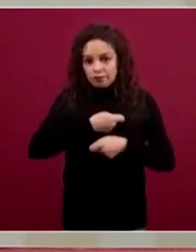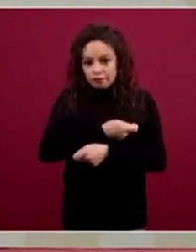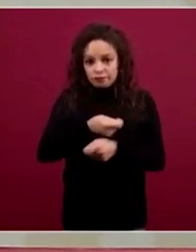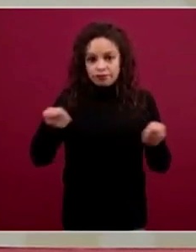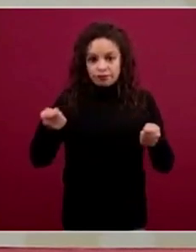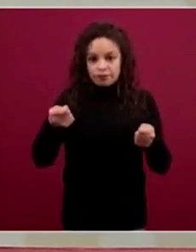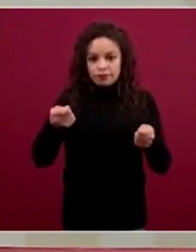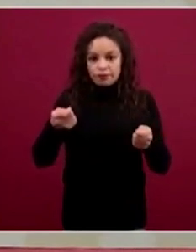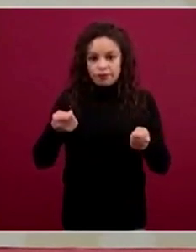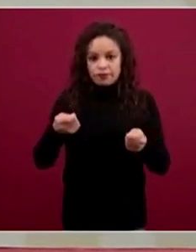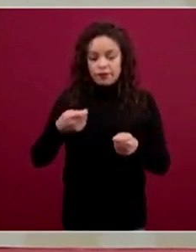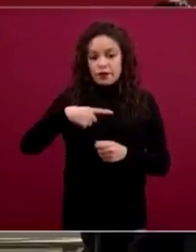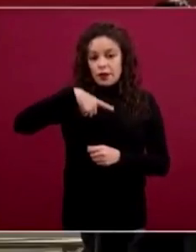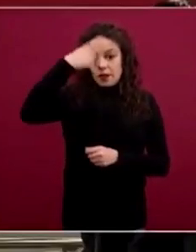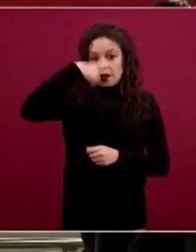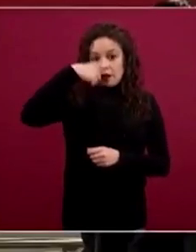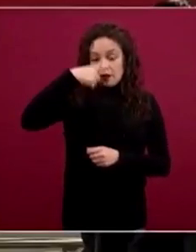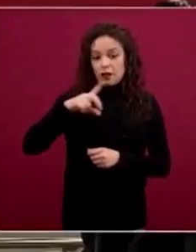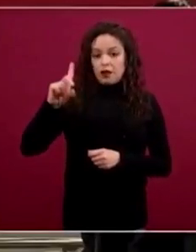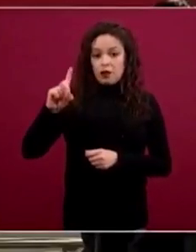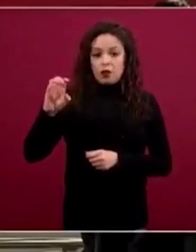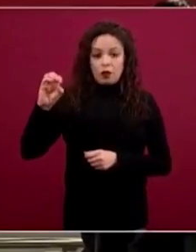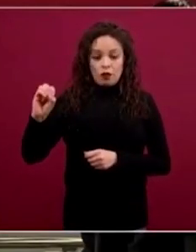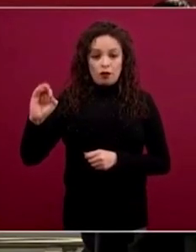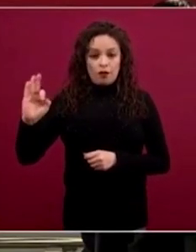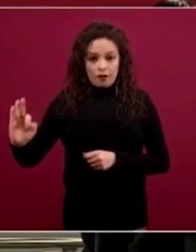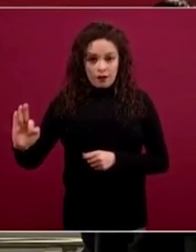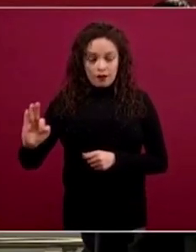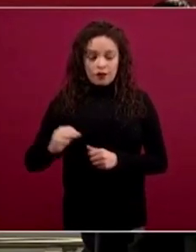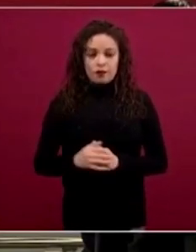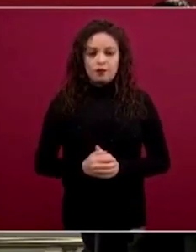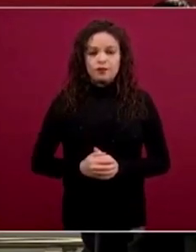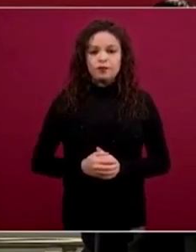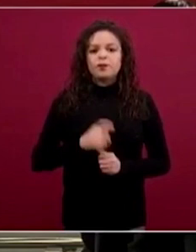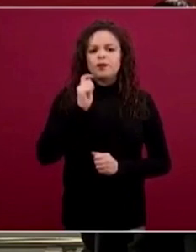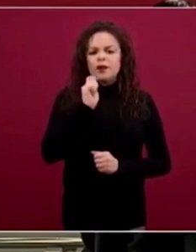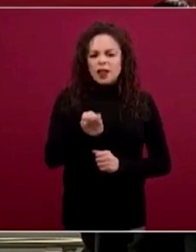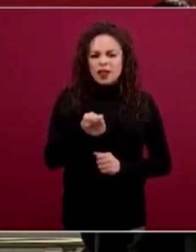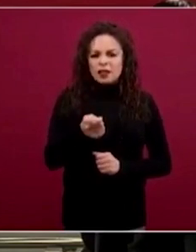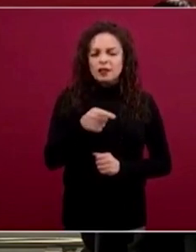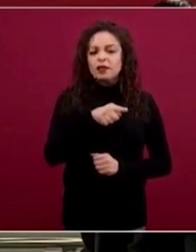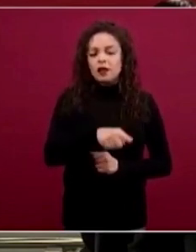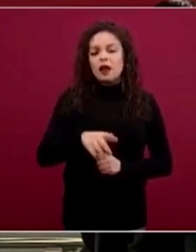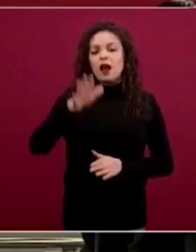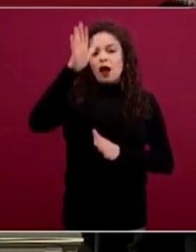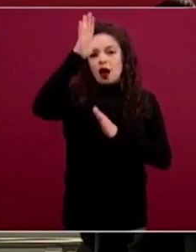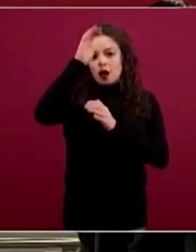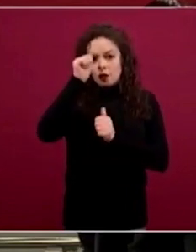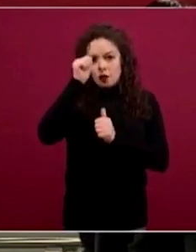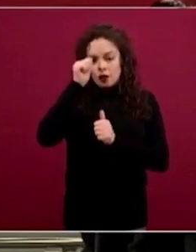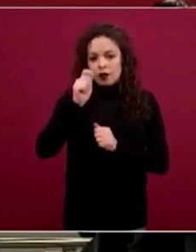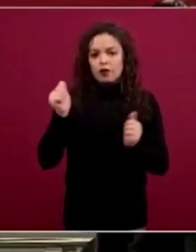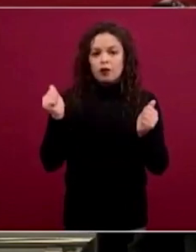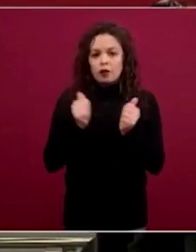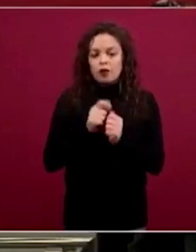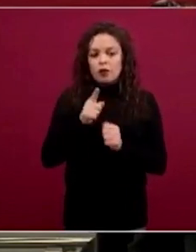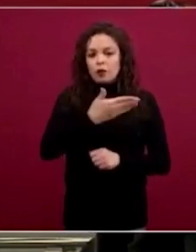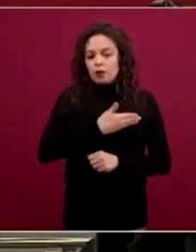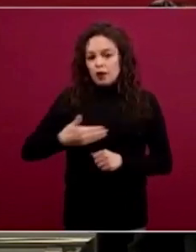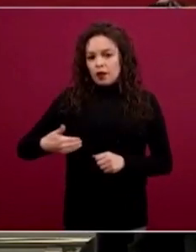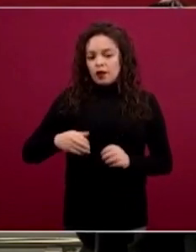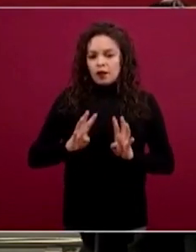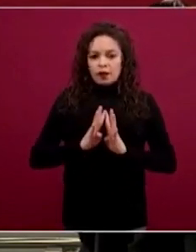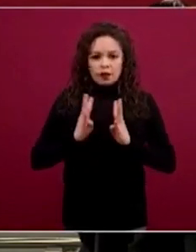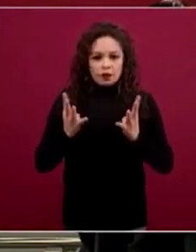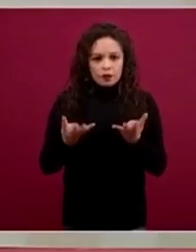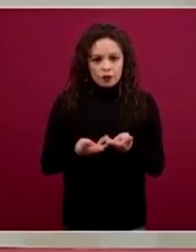vespertina del Diario Oficial de la Federación el acuerdo del presidente del Consejo de Salud y General, el